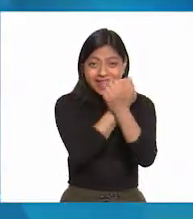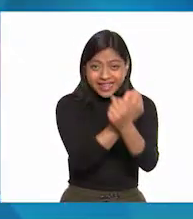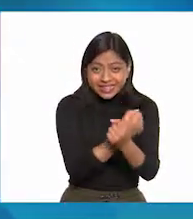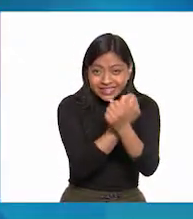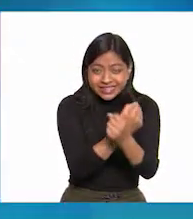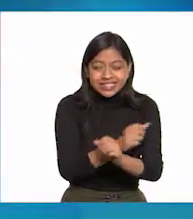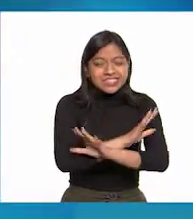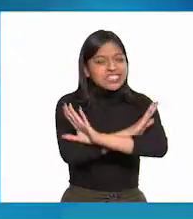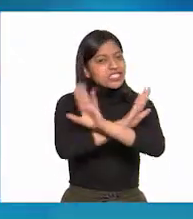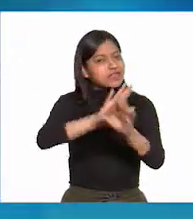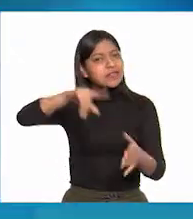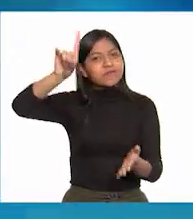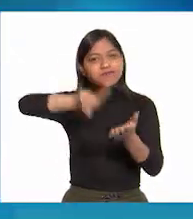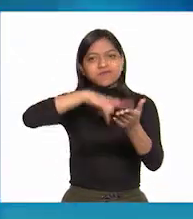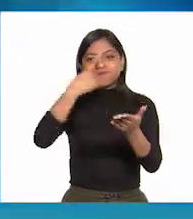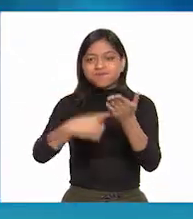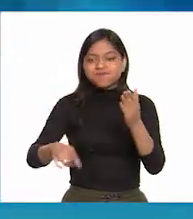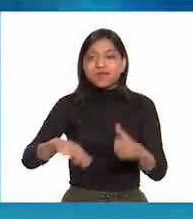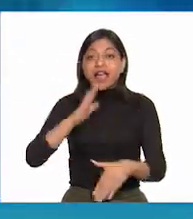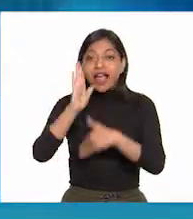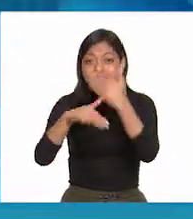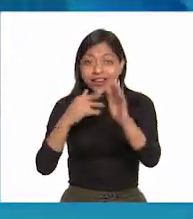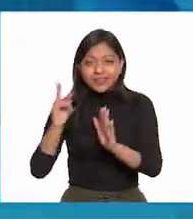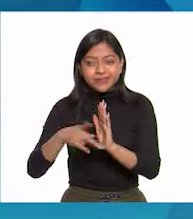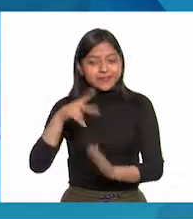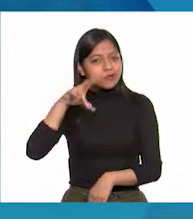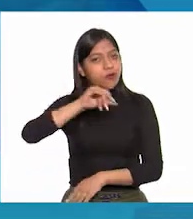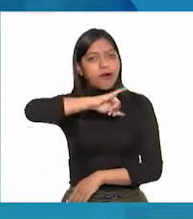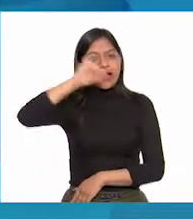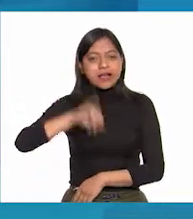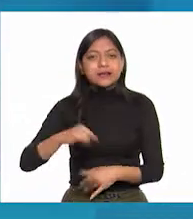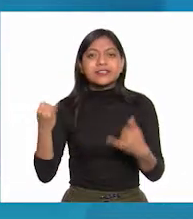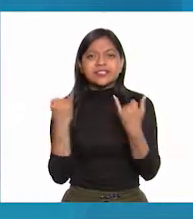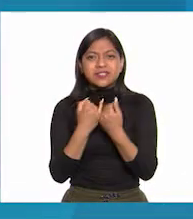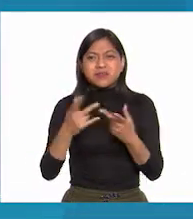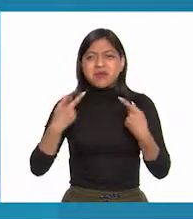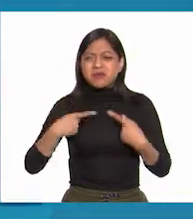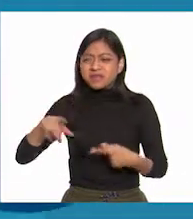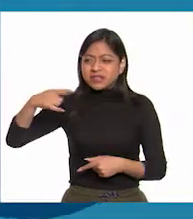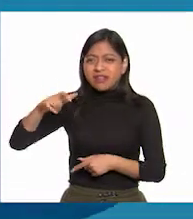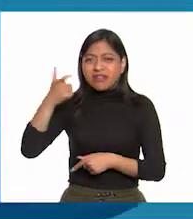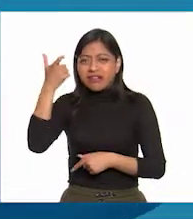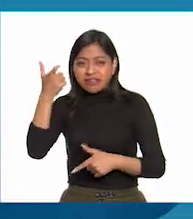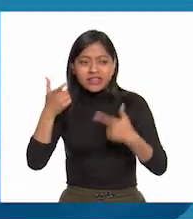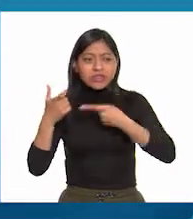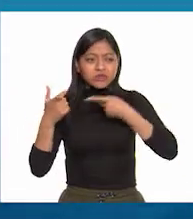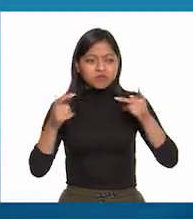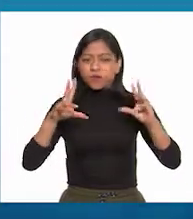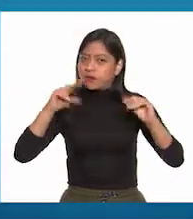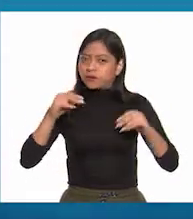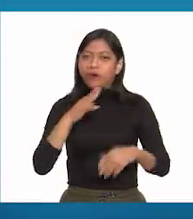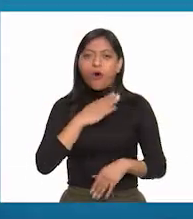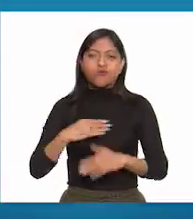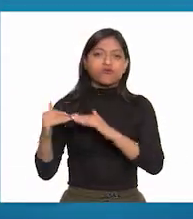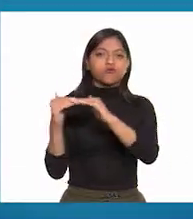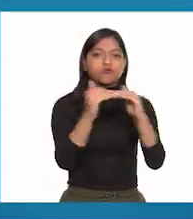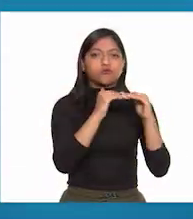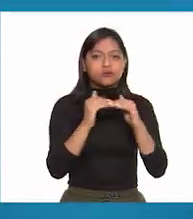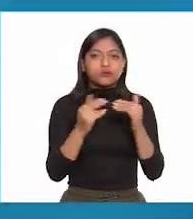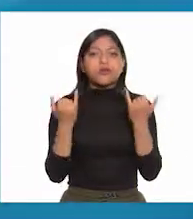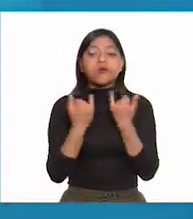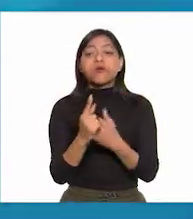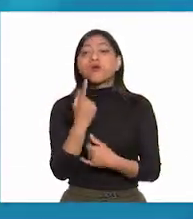se proscriba para siempre y lo mismo la distinción de castas, quedando todos iguales y sólo